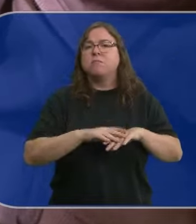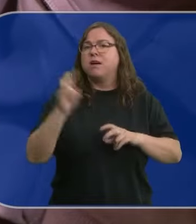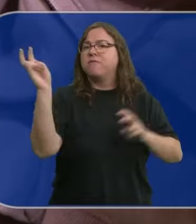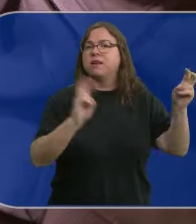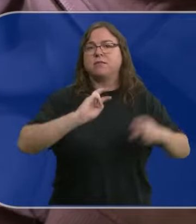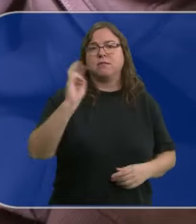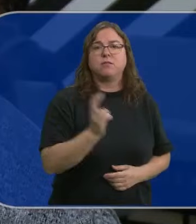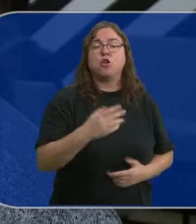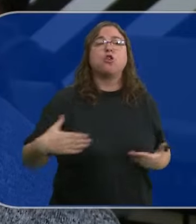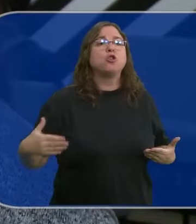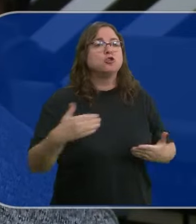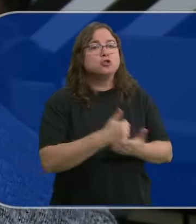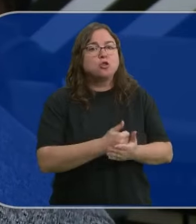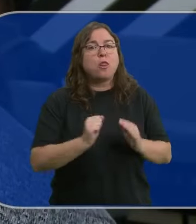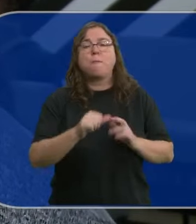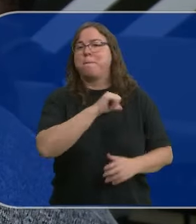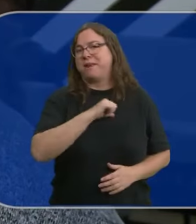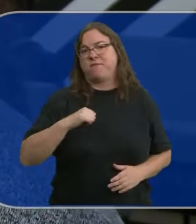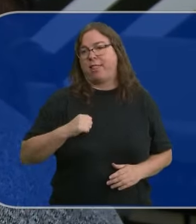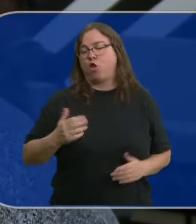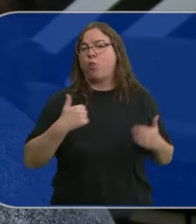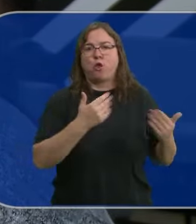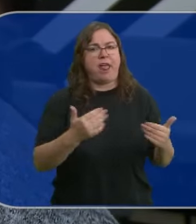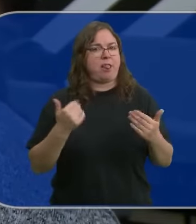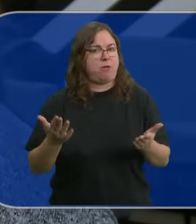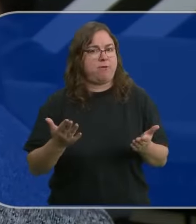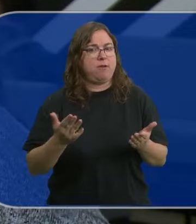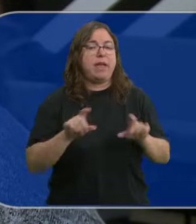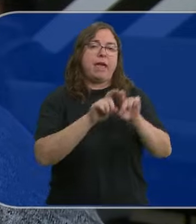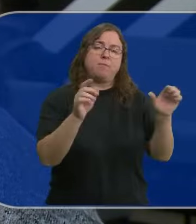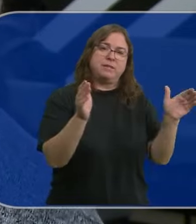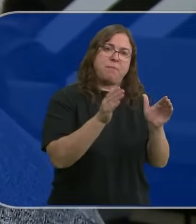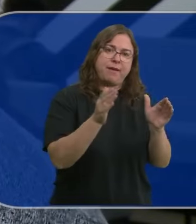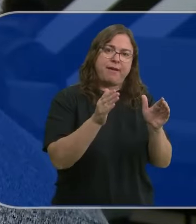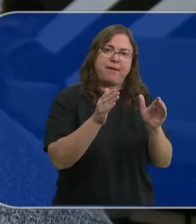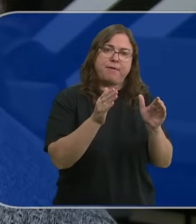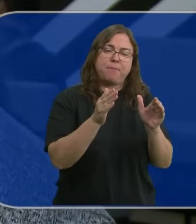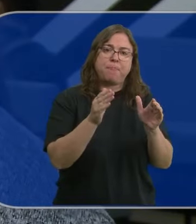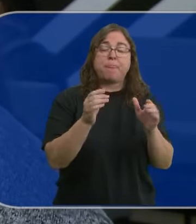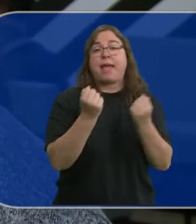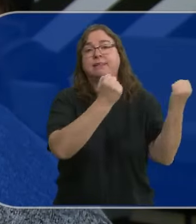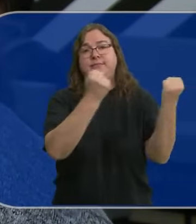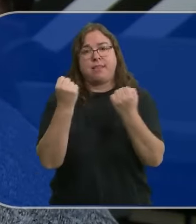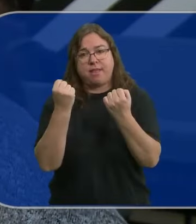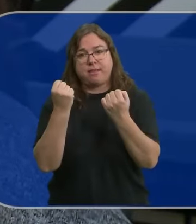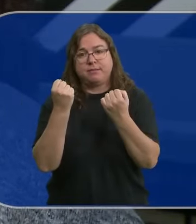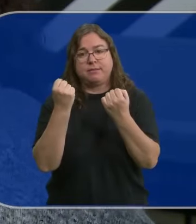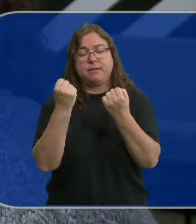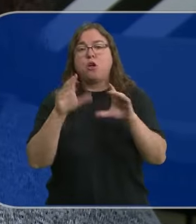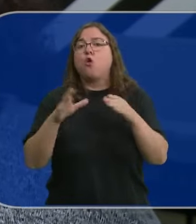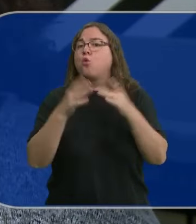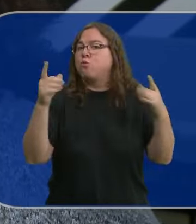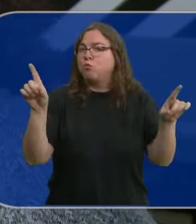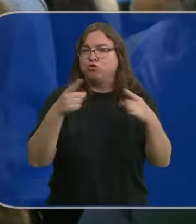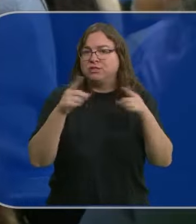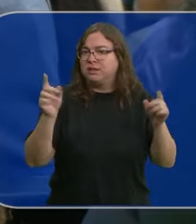fuentes. Todas las donaciones, como he dicho, son privadas. En pequeñas empresas, entidades, grupos